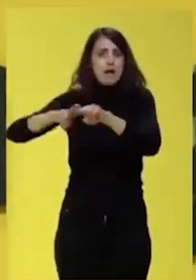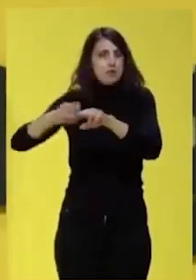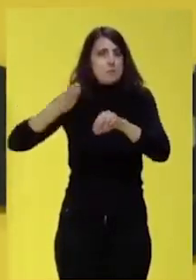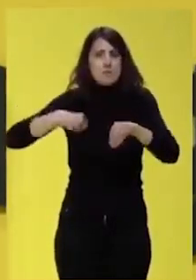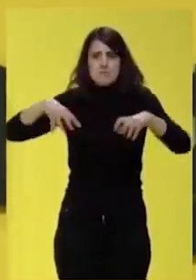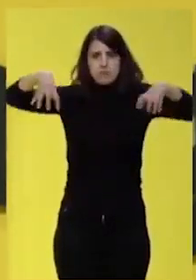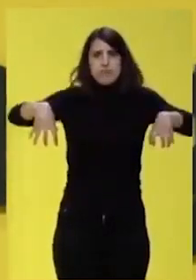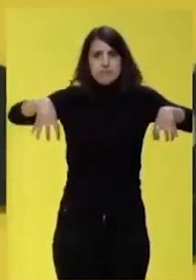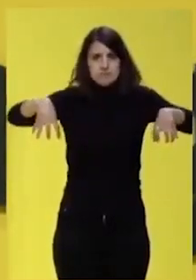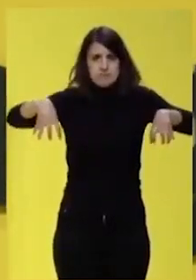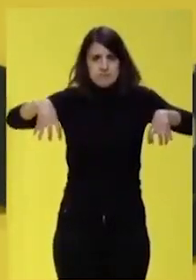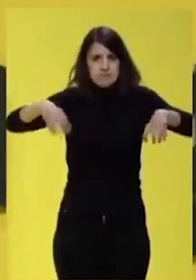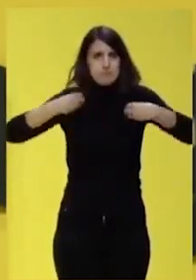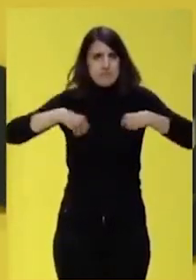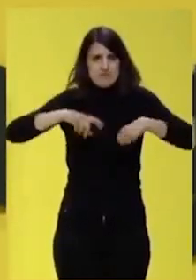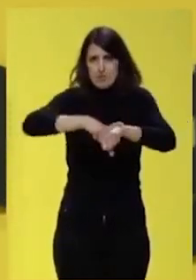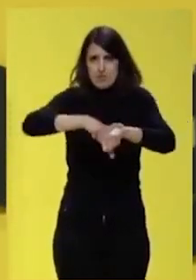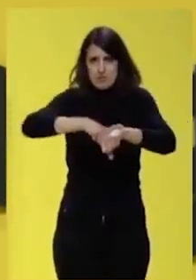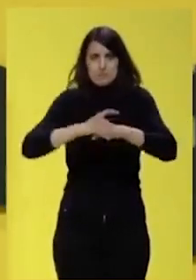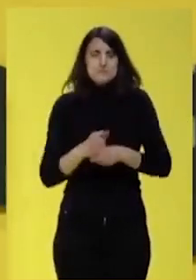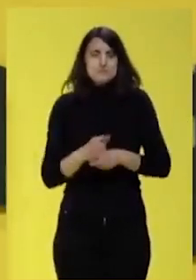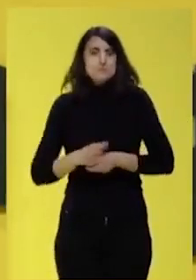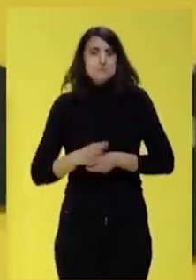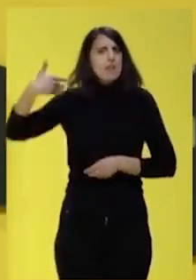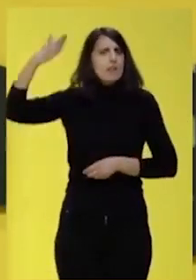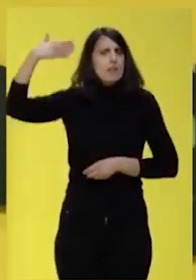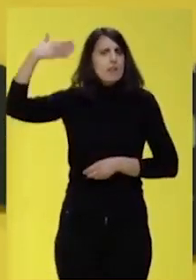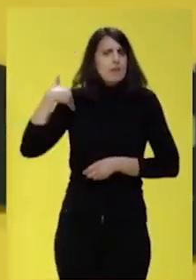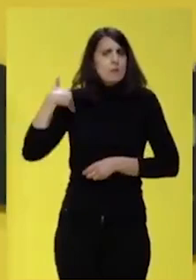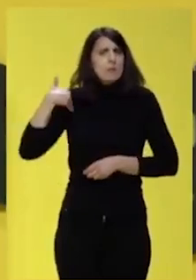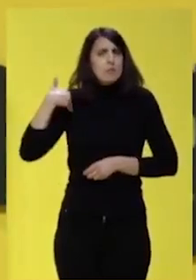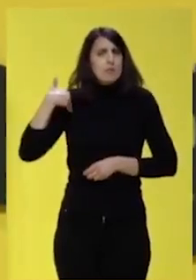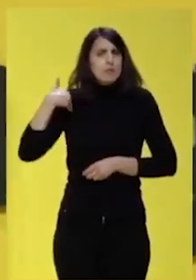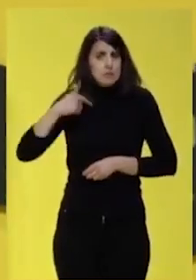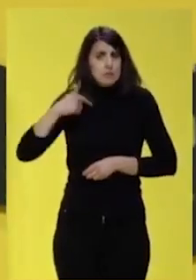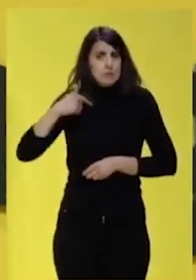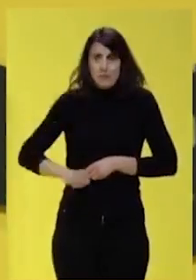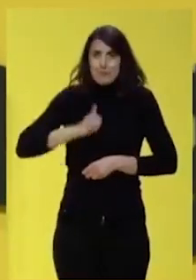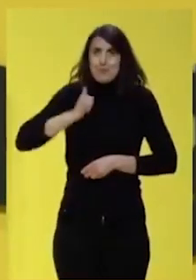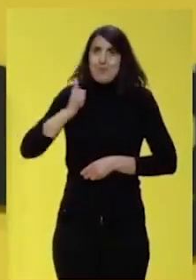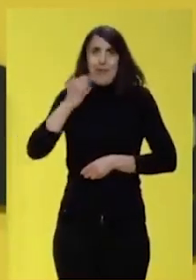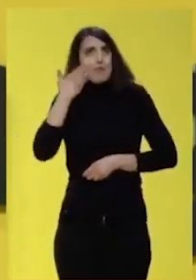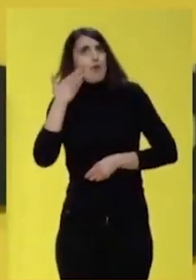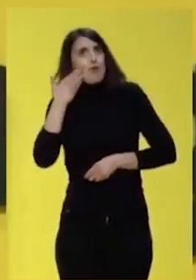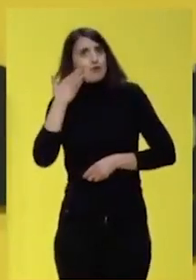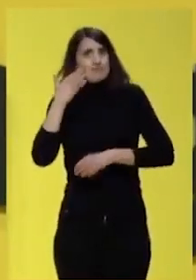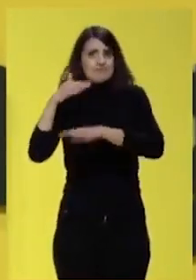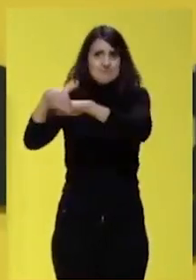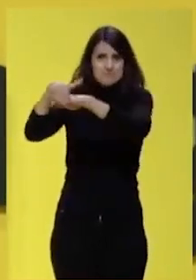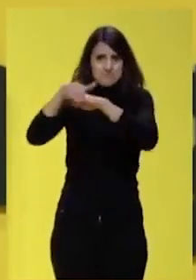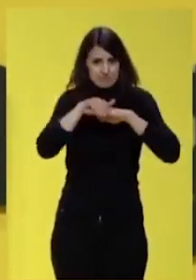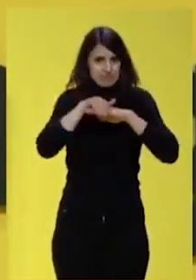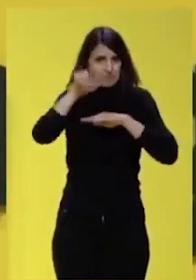Esto nos pasa permanentemente. Yo recuerdo que hace un tiempo tuvimos la ocasión, la oportunidad y el honor de recibir a Martin